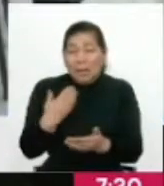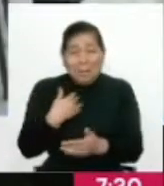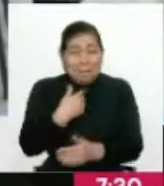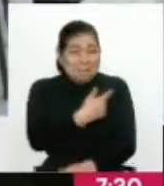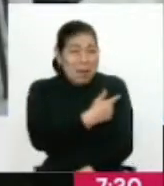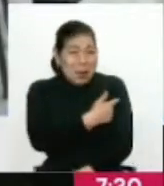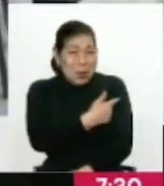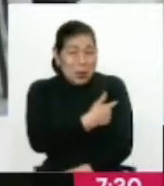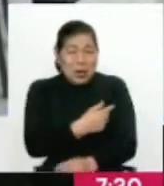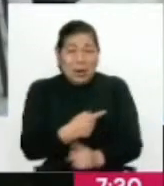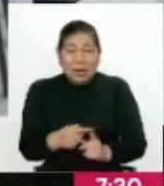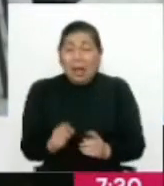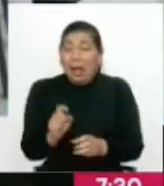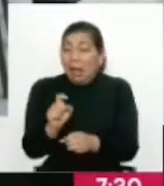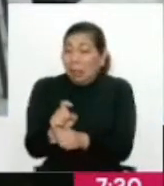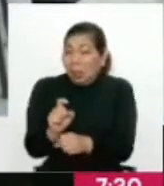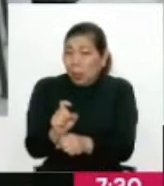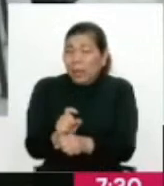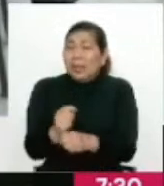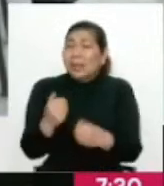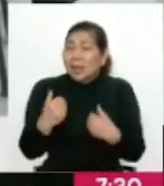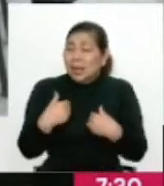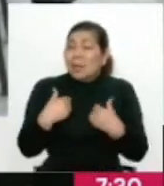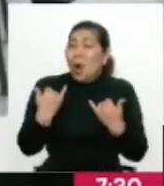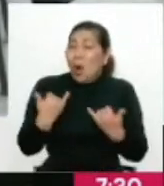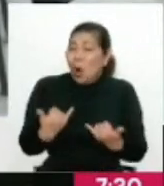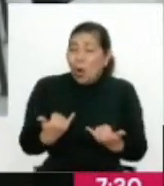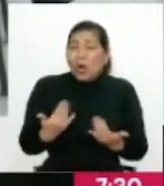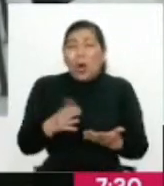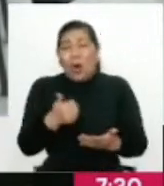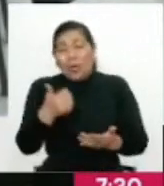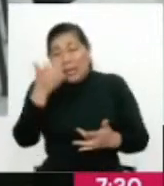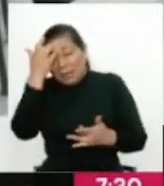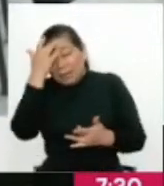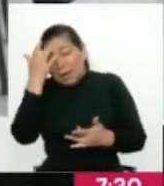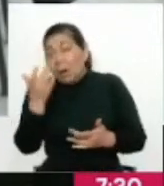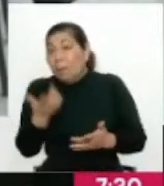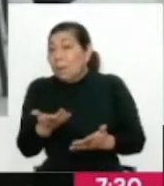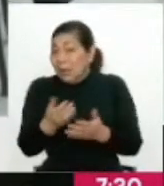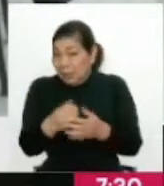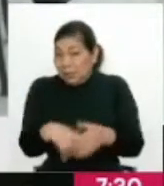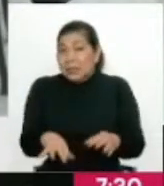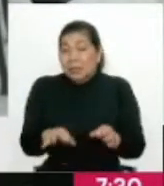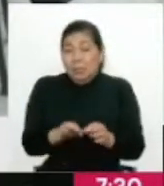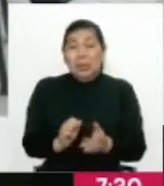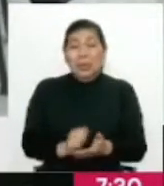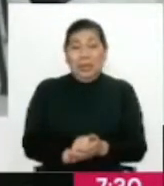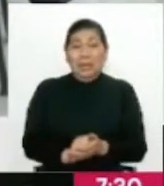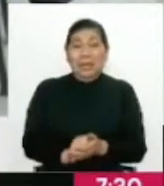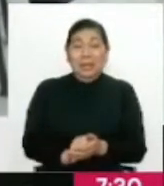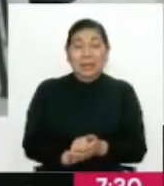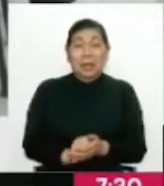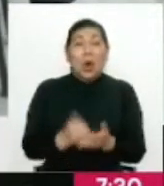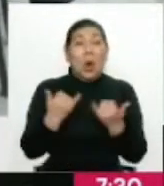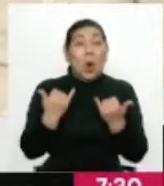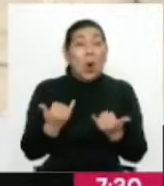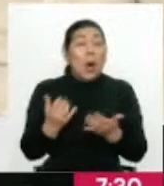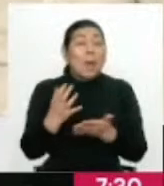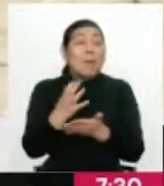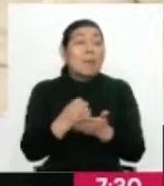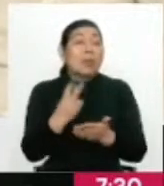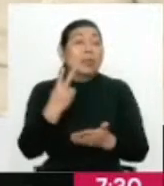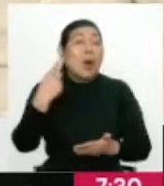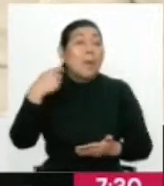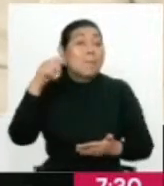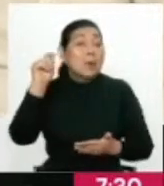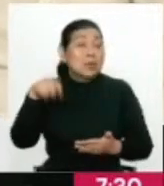vacunas, educar, y tenemos hoy otras enfermedades que son más importantes. Tú decías las cifras. Hoy, menos del